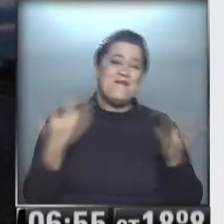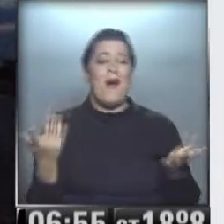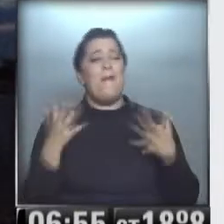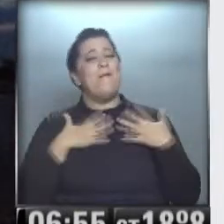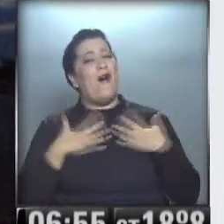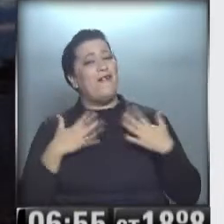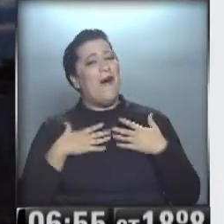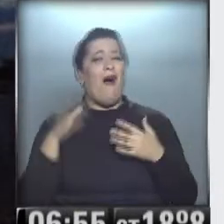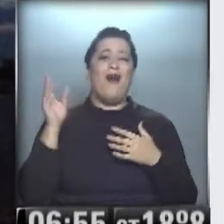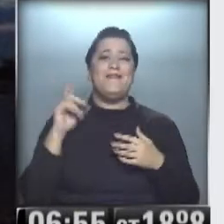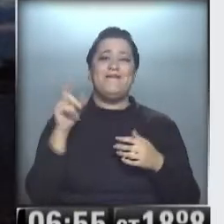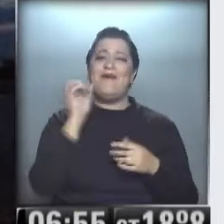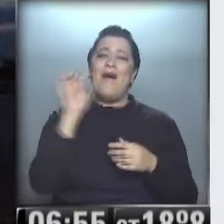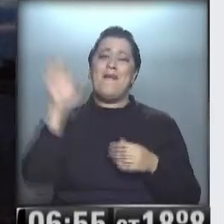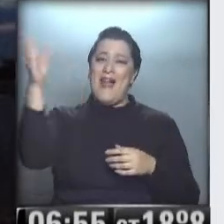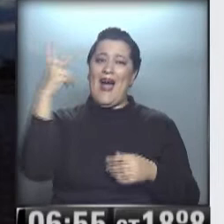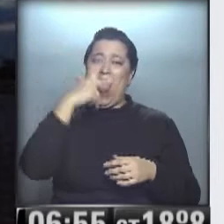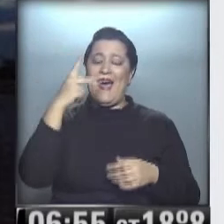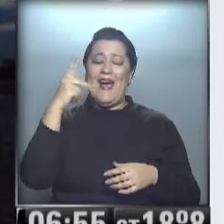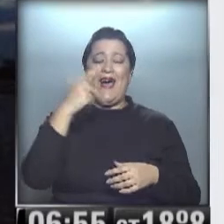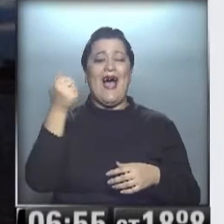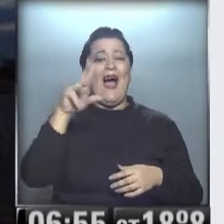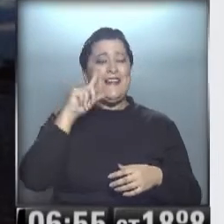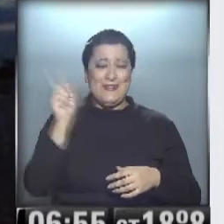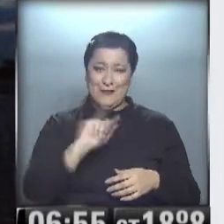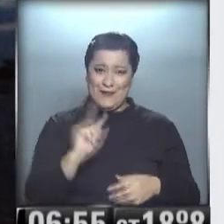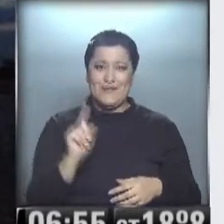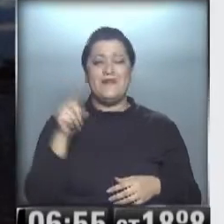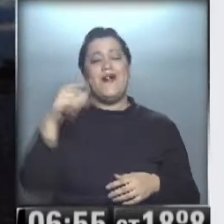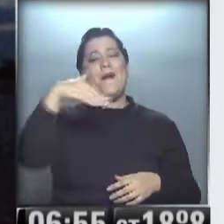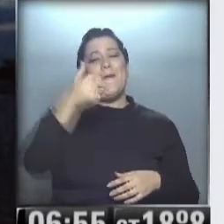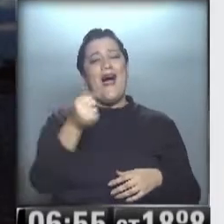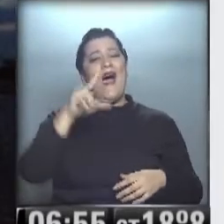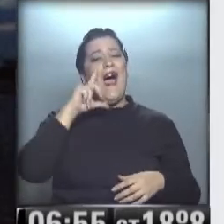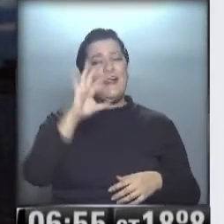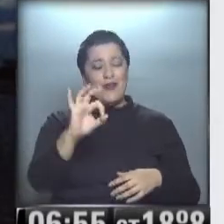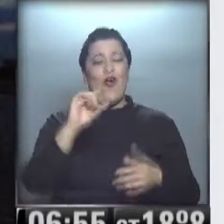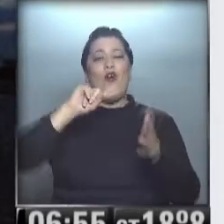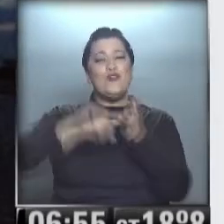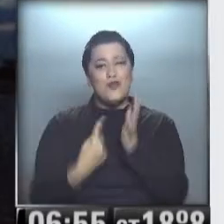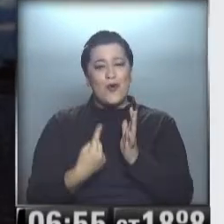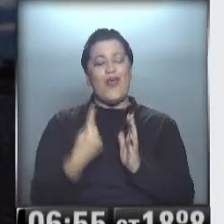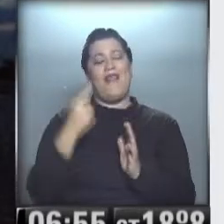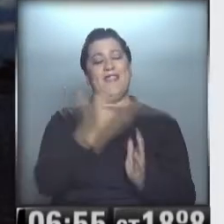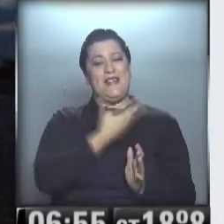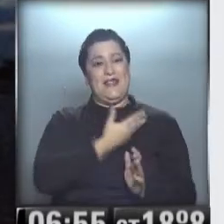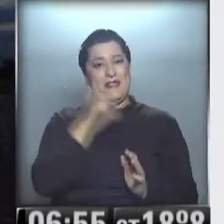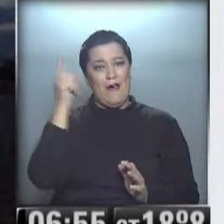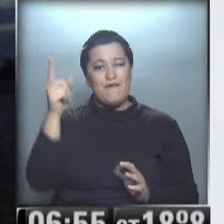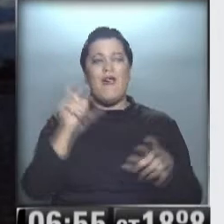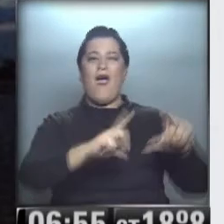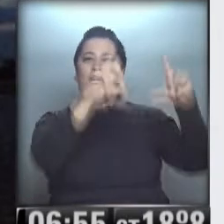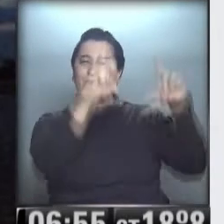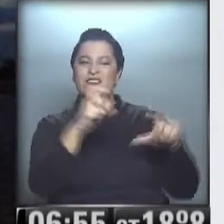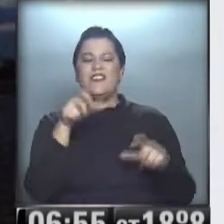maltrate, Sacari. Ahí estamos, ahí aparece Mario Farías. Dice, buen día, desde mi ciudad, en Santo Tomé, provincia de Santa Fe. Una postal del río